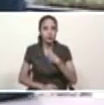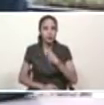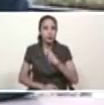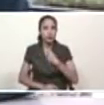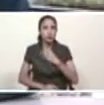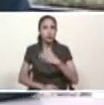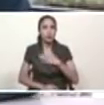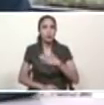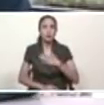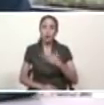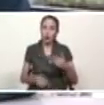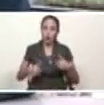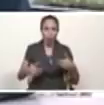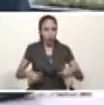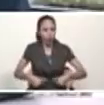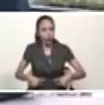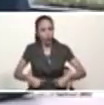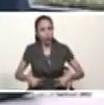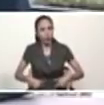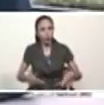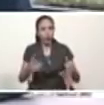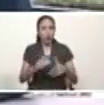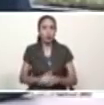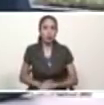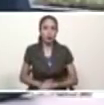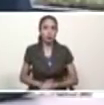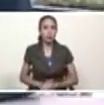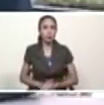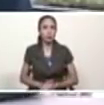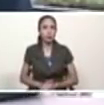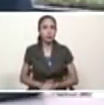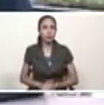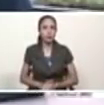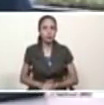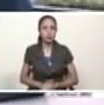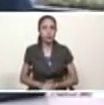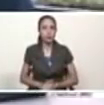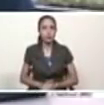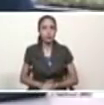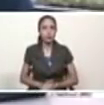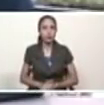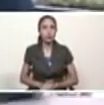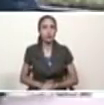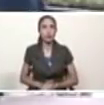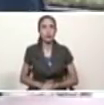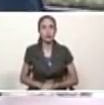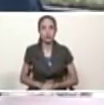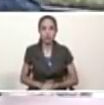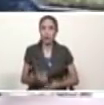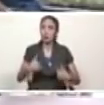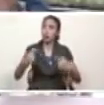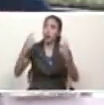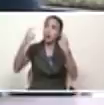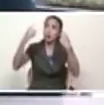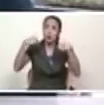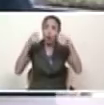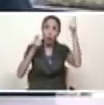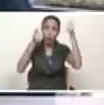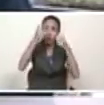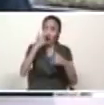forjado por el más grande demócrata que ha existido en la historia de Venezuela el comandante Hugo Chávez ese soy yo